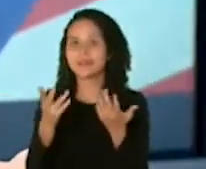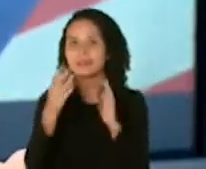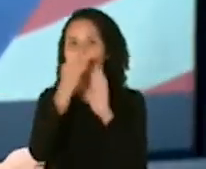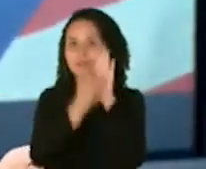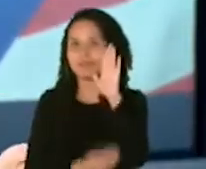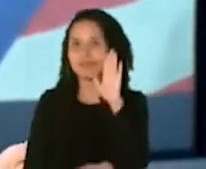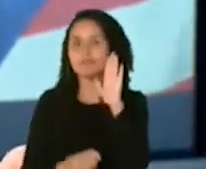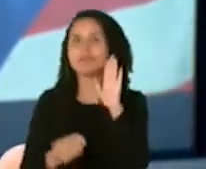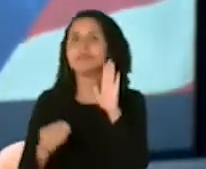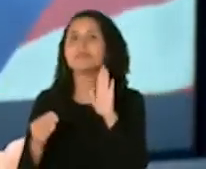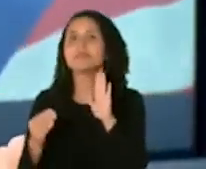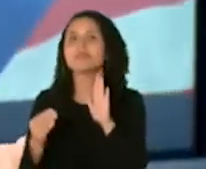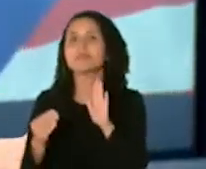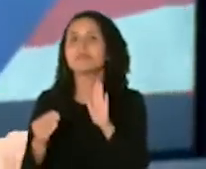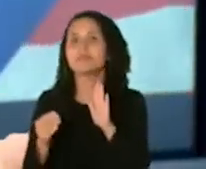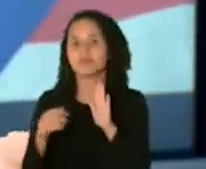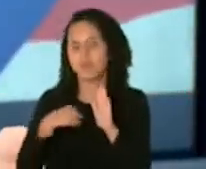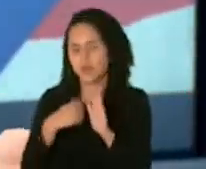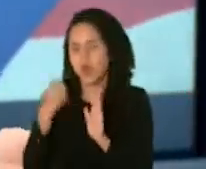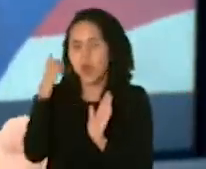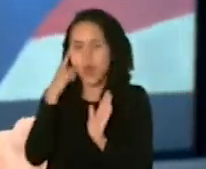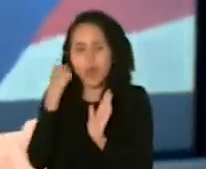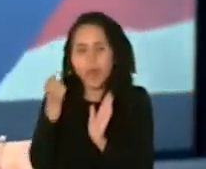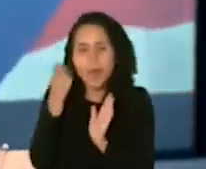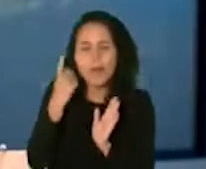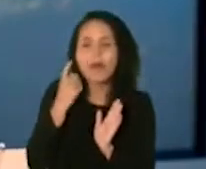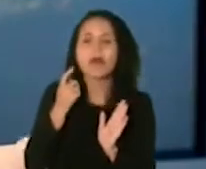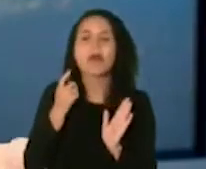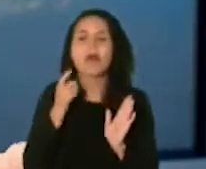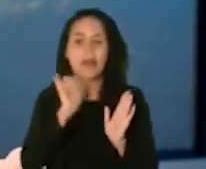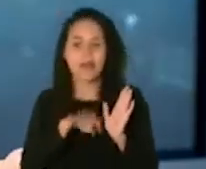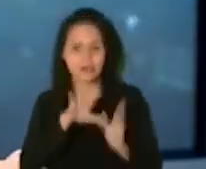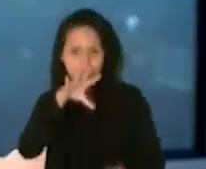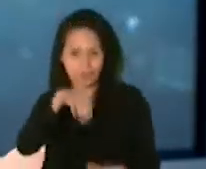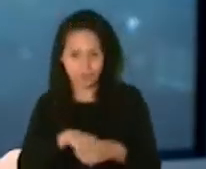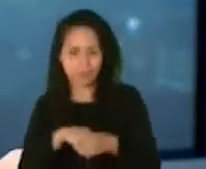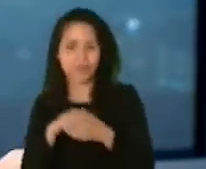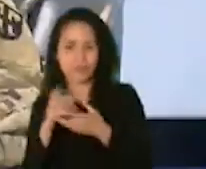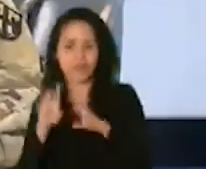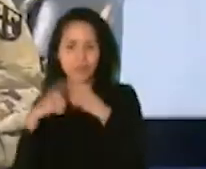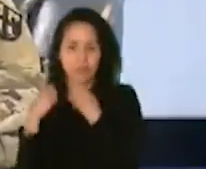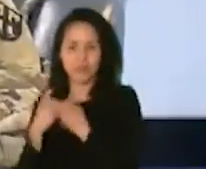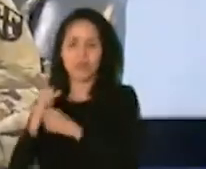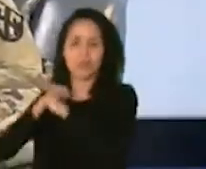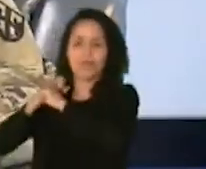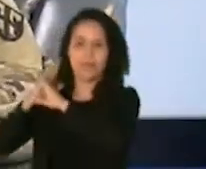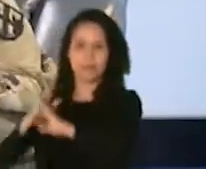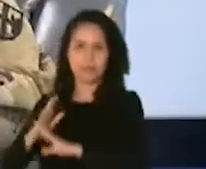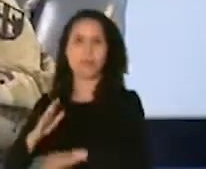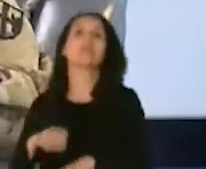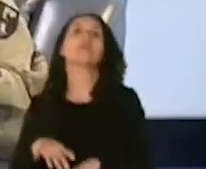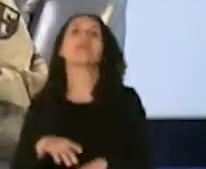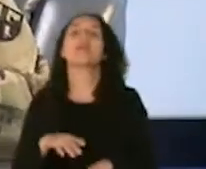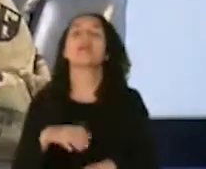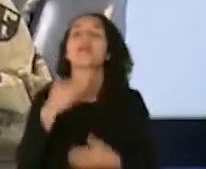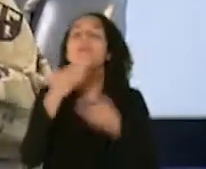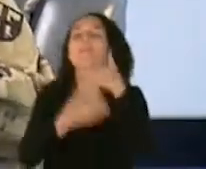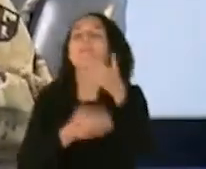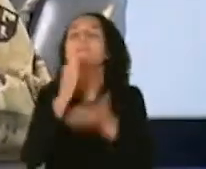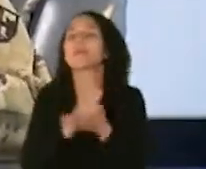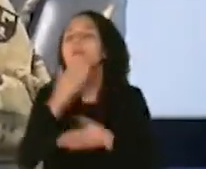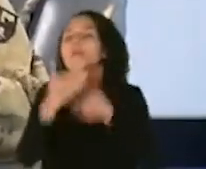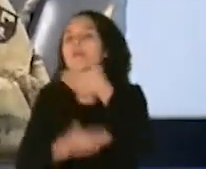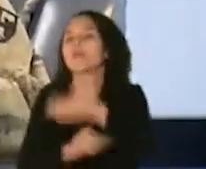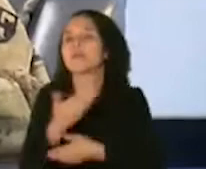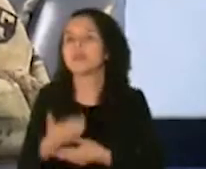tenía entendido que eso también iba a ser como parte de lo que iba a ser el Departamento de Defensa. Parte del proceso de la vacunación